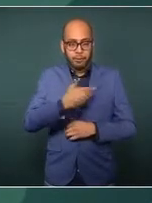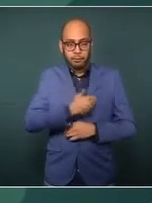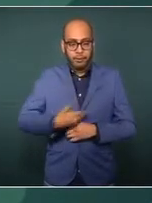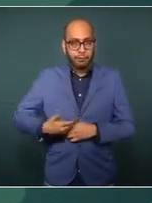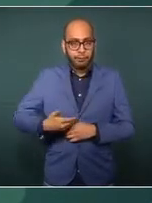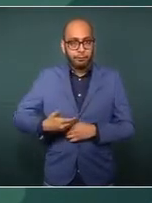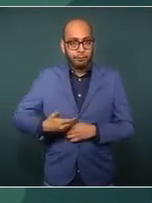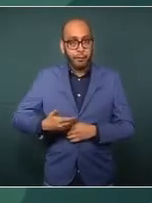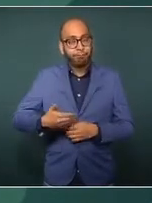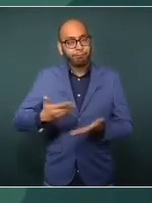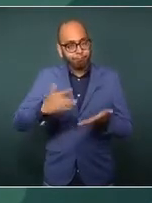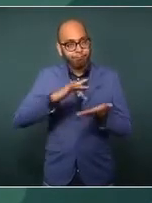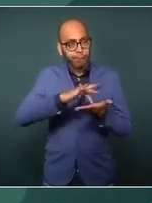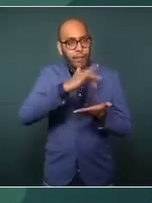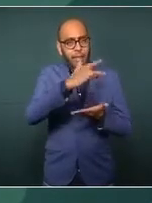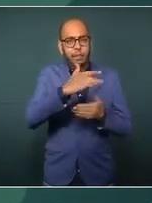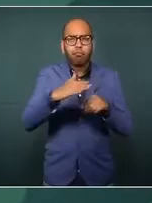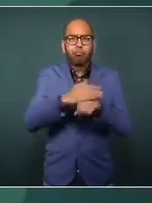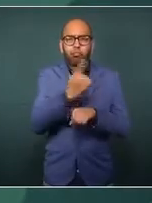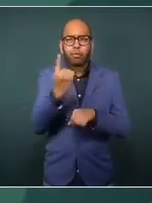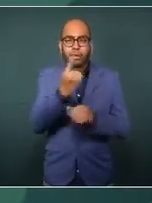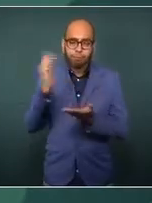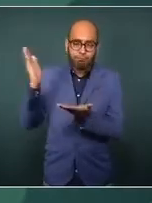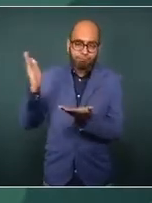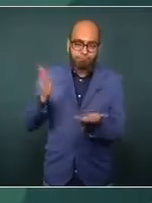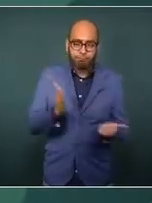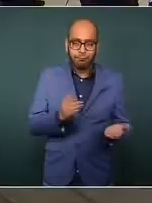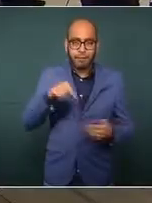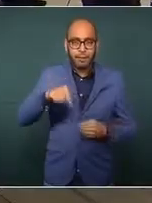visita a Michoacán.